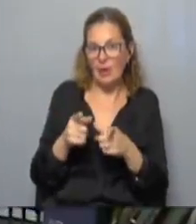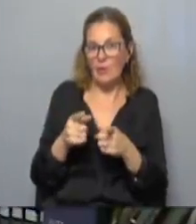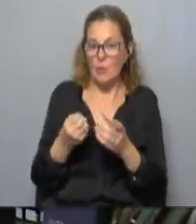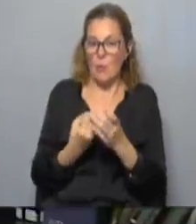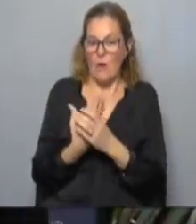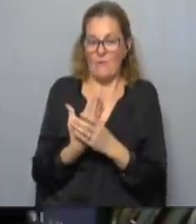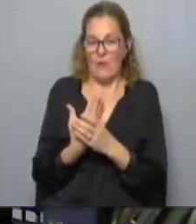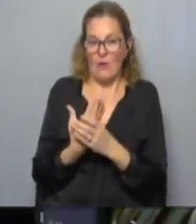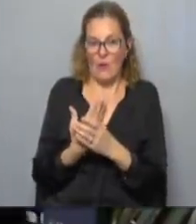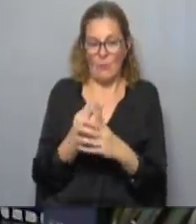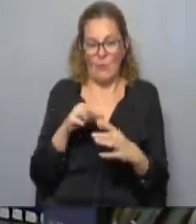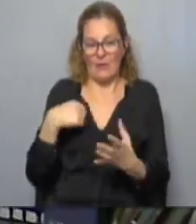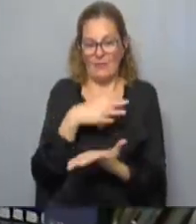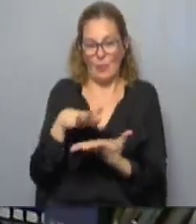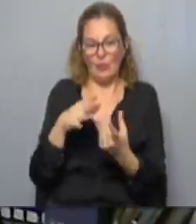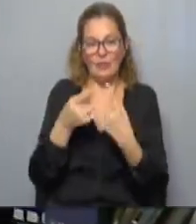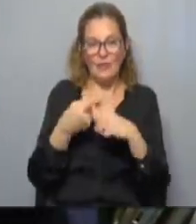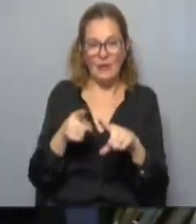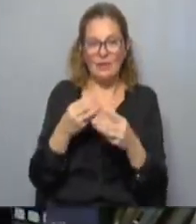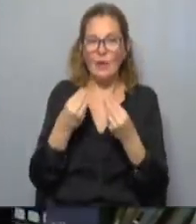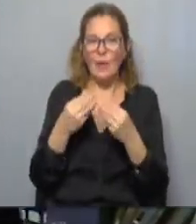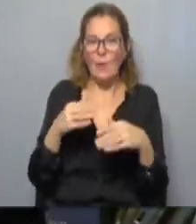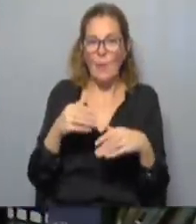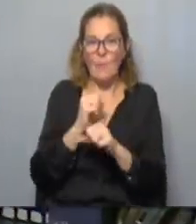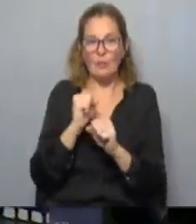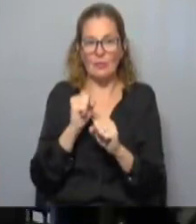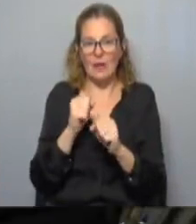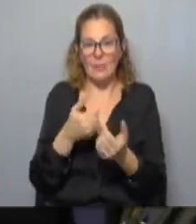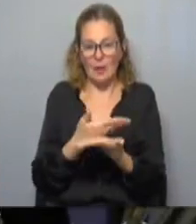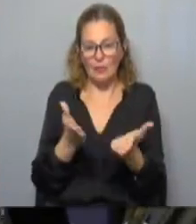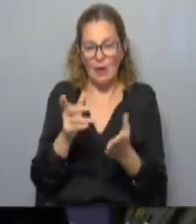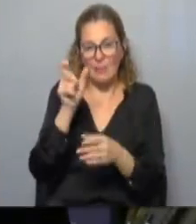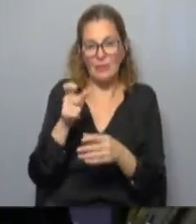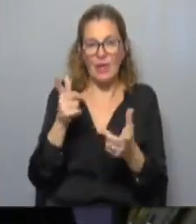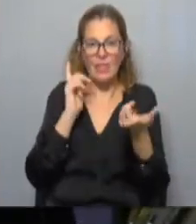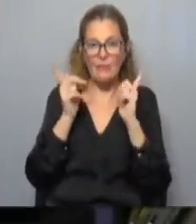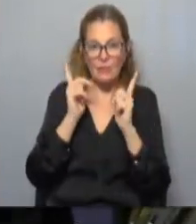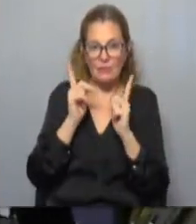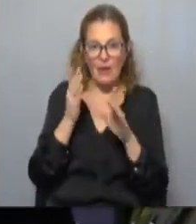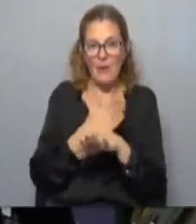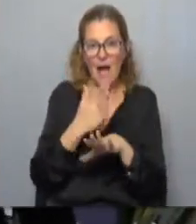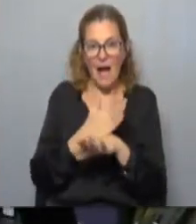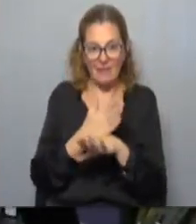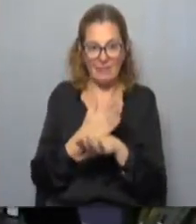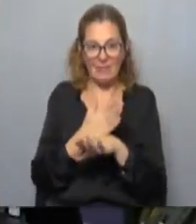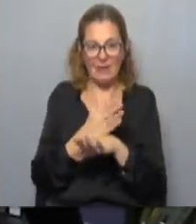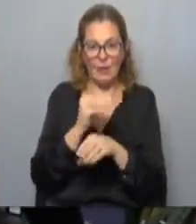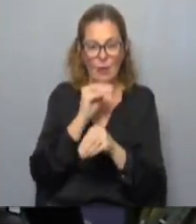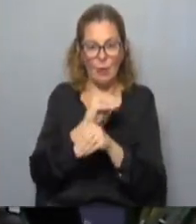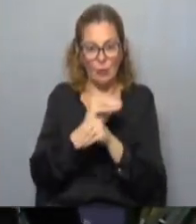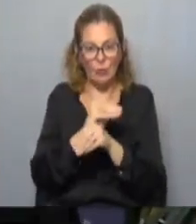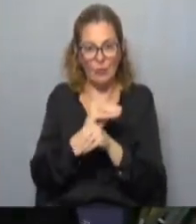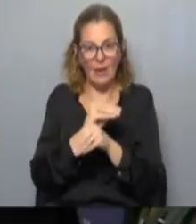reto ante esta situación cómo dar posibilidades para que la gente que antes disfrutaba del ejercicio de lo cultural